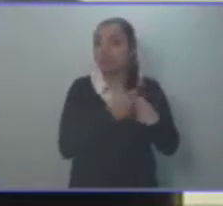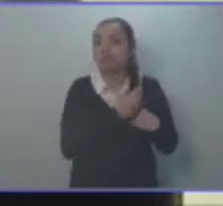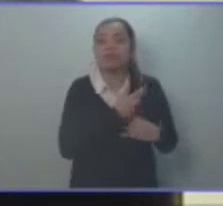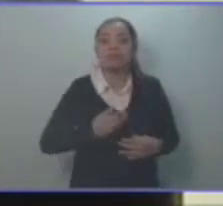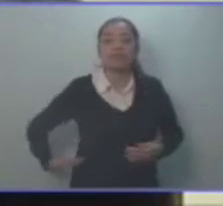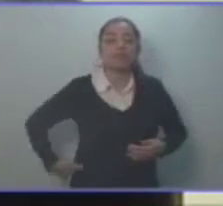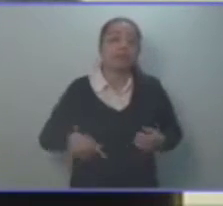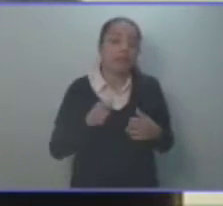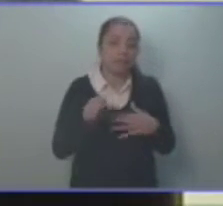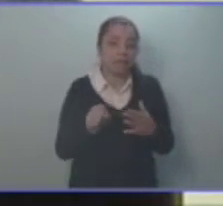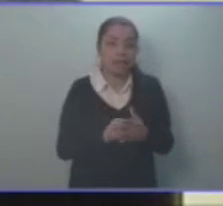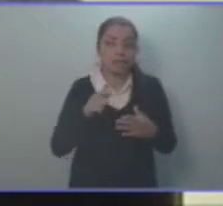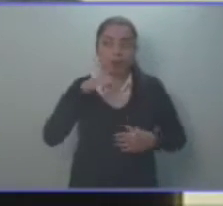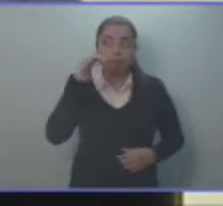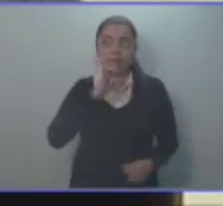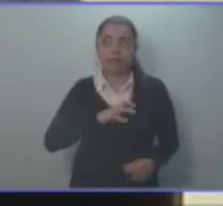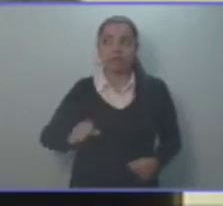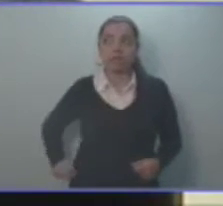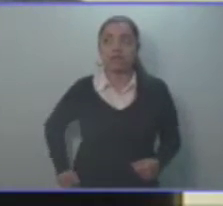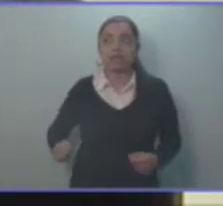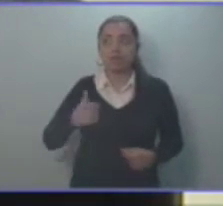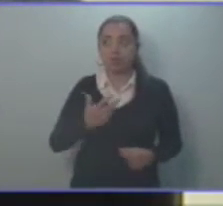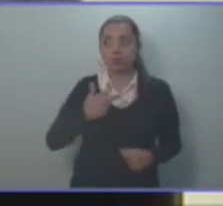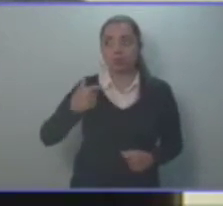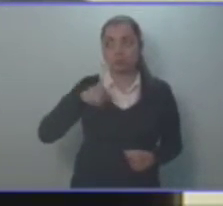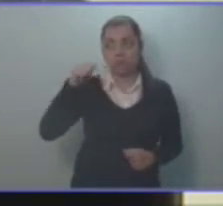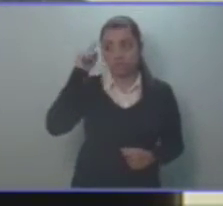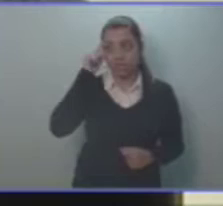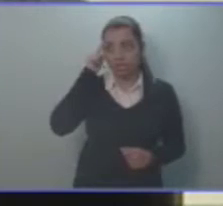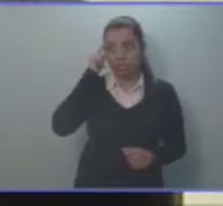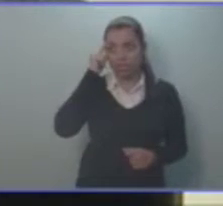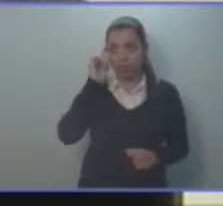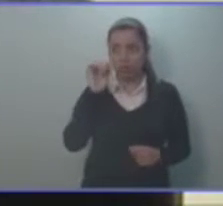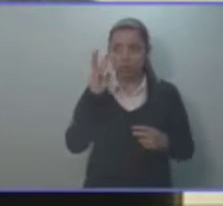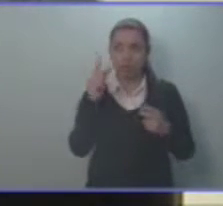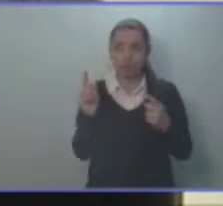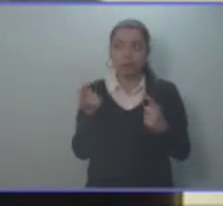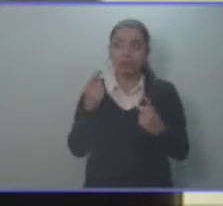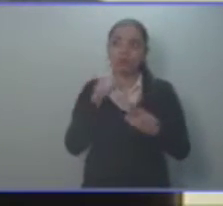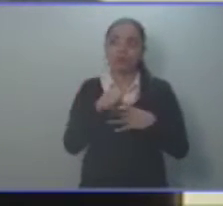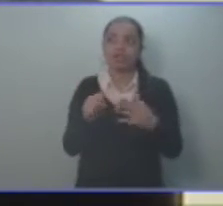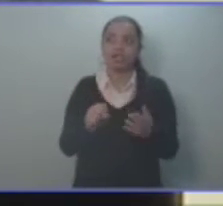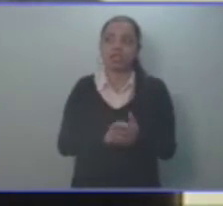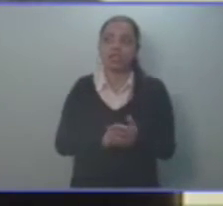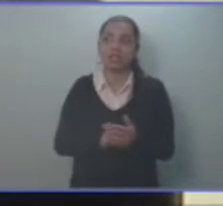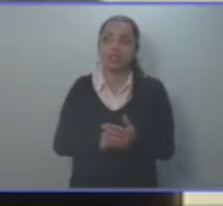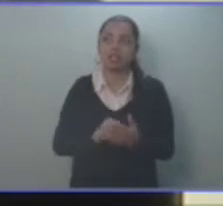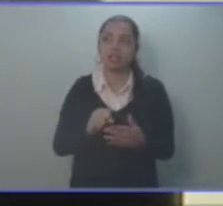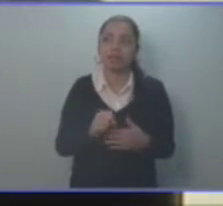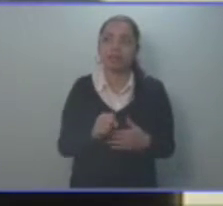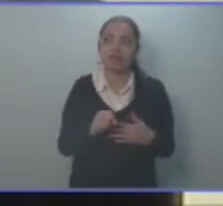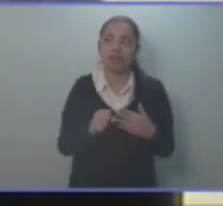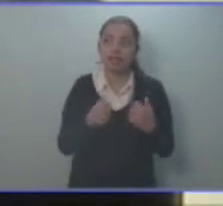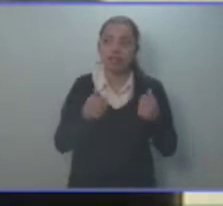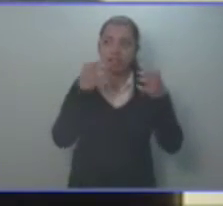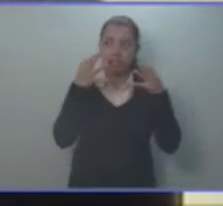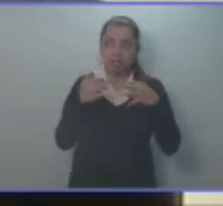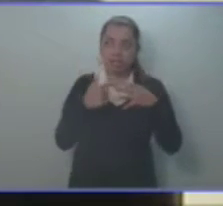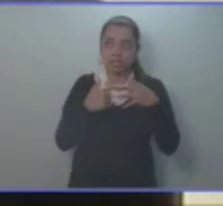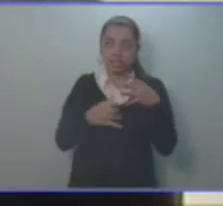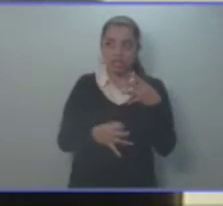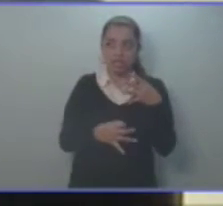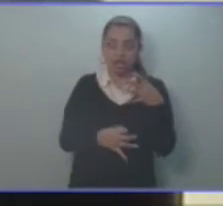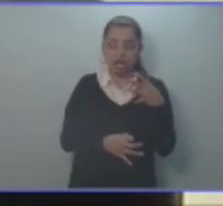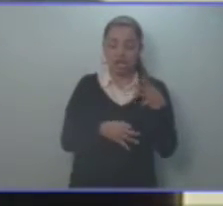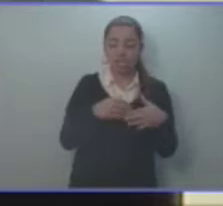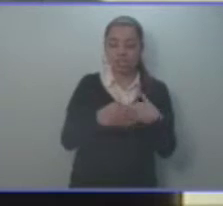Decreto número de la Asamblea Legislativa de la República de El Salvador, considerando, Romanos I, que la Asamblea Legislativa emitió la ley transitoria